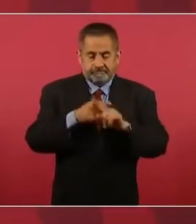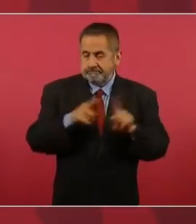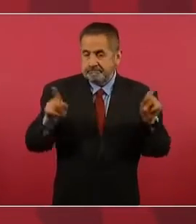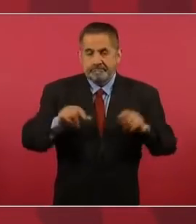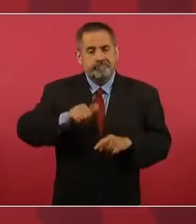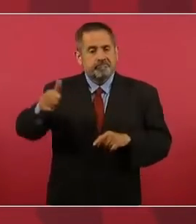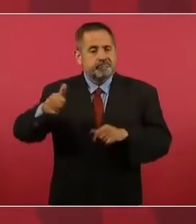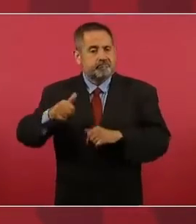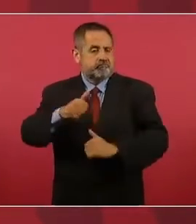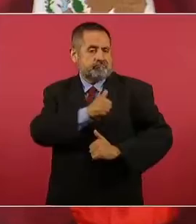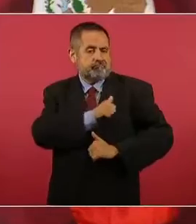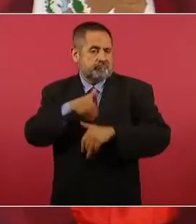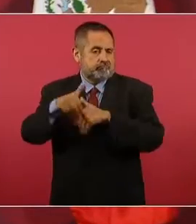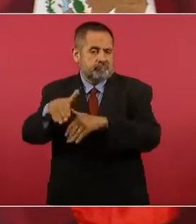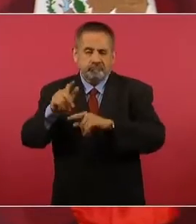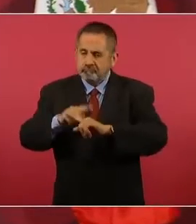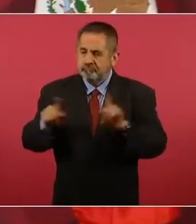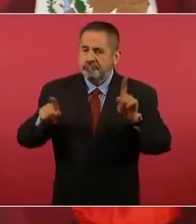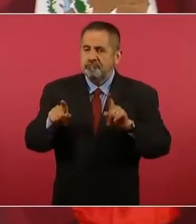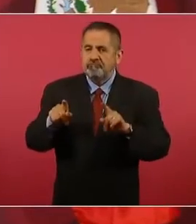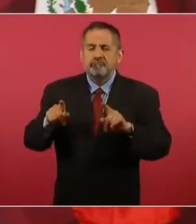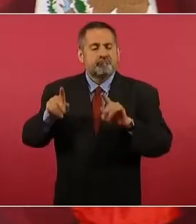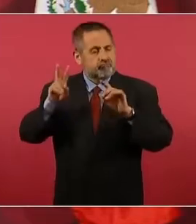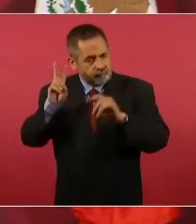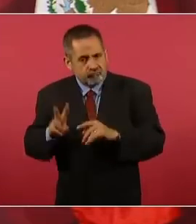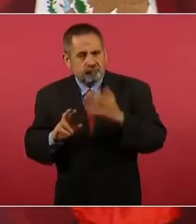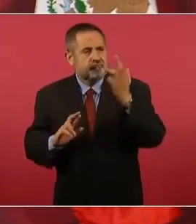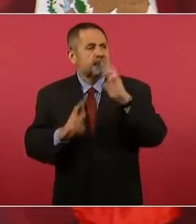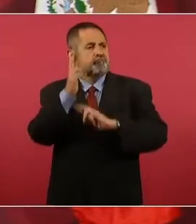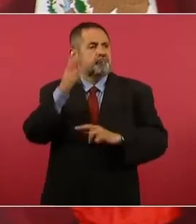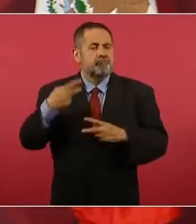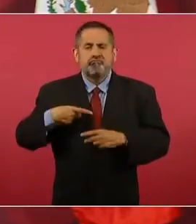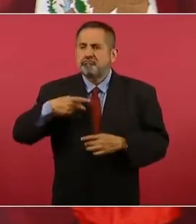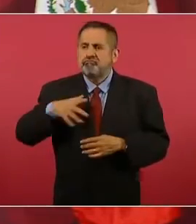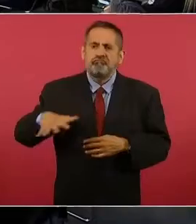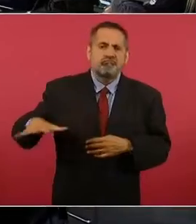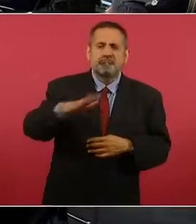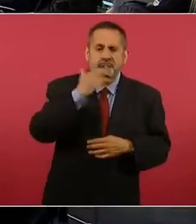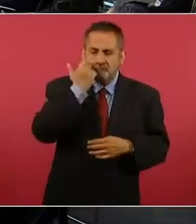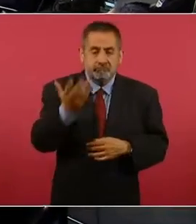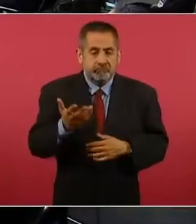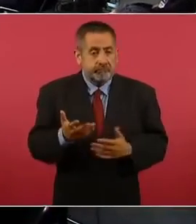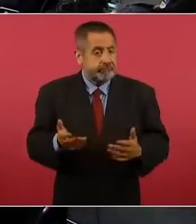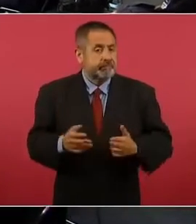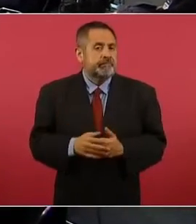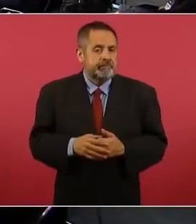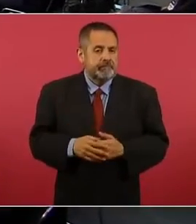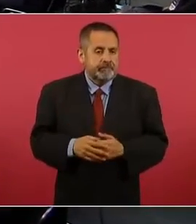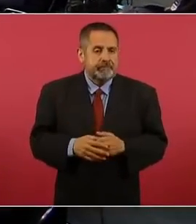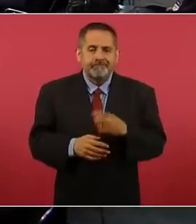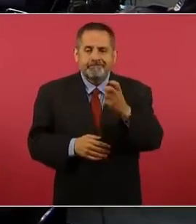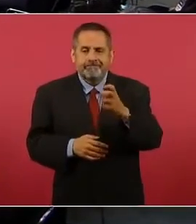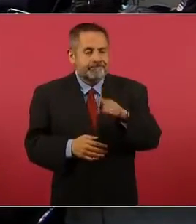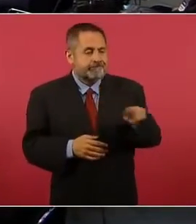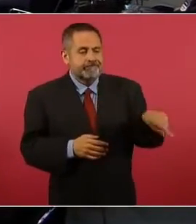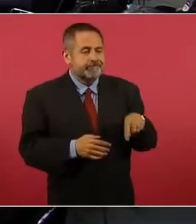otros ejércitos, entonces no quieren